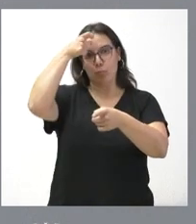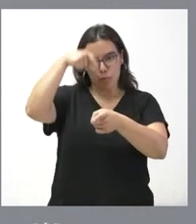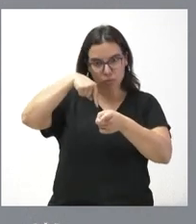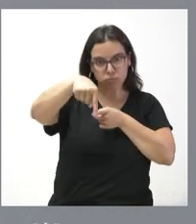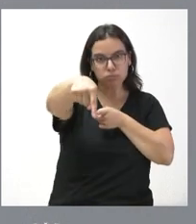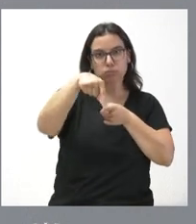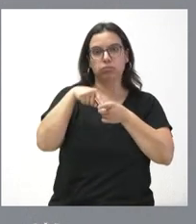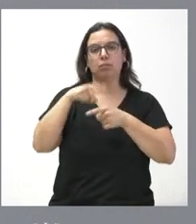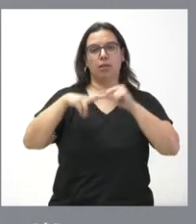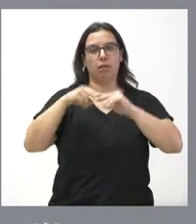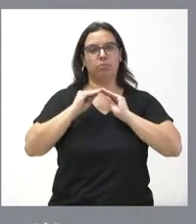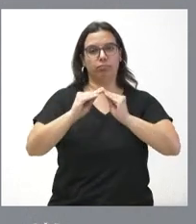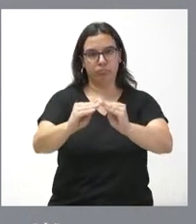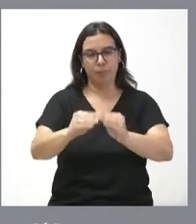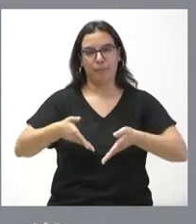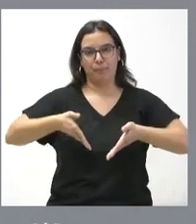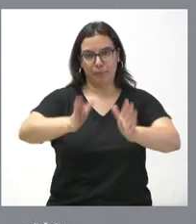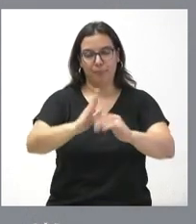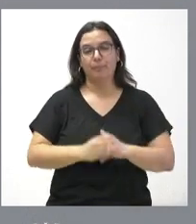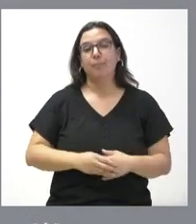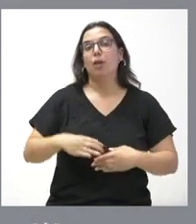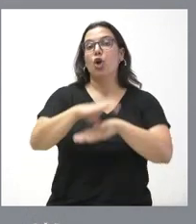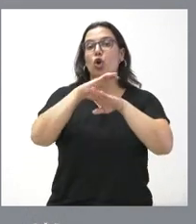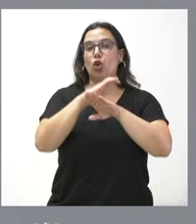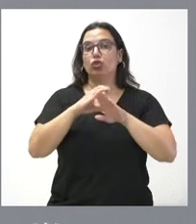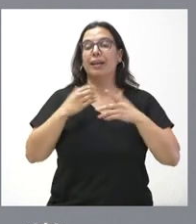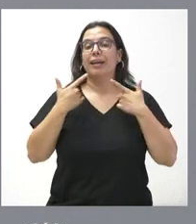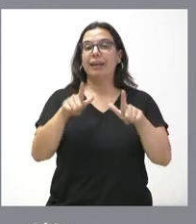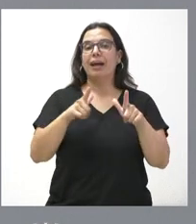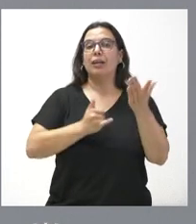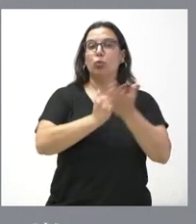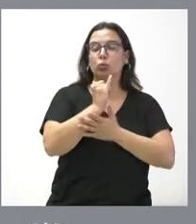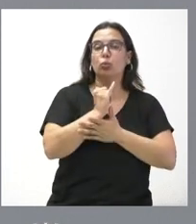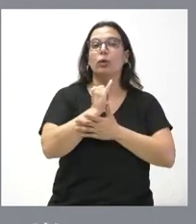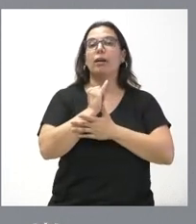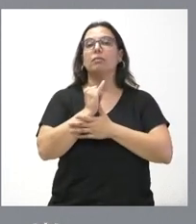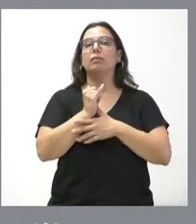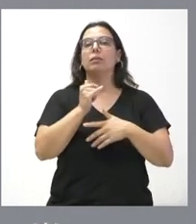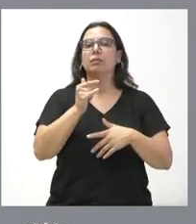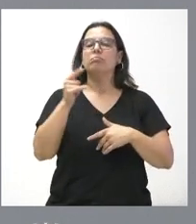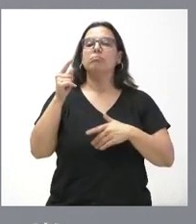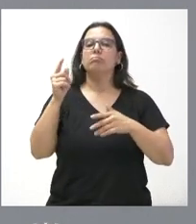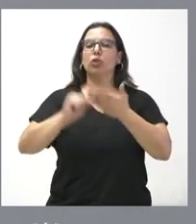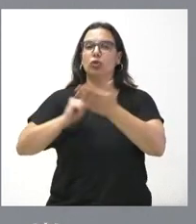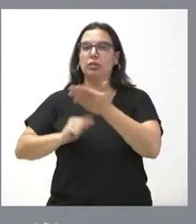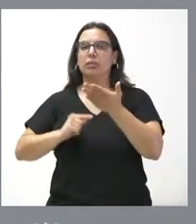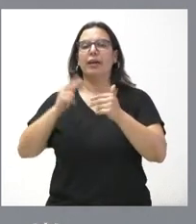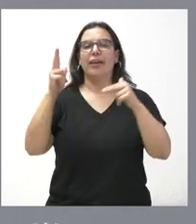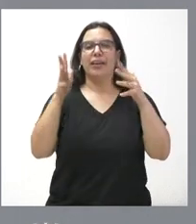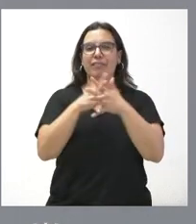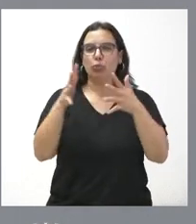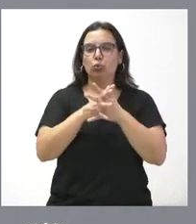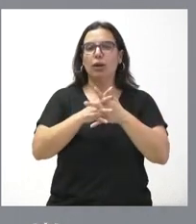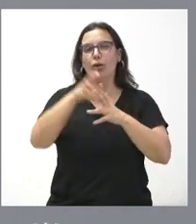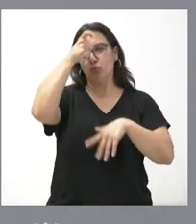de Bernuí. La Consejería de Agricultura, Ganadería y Desarrollo Rural contrata las obras de infraestructura rural en diversas actuaciones. En